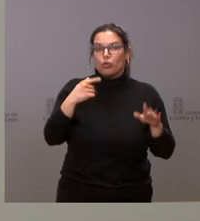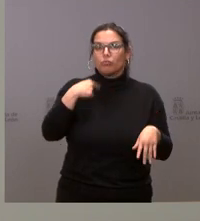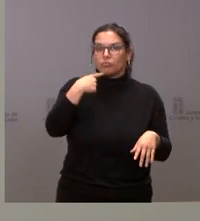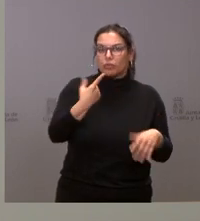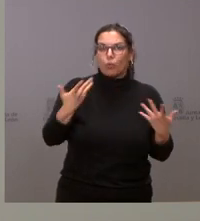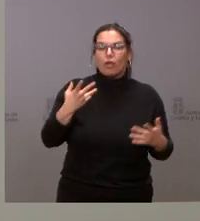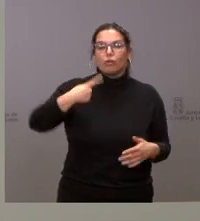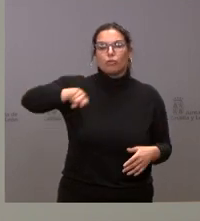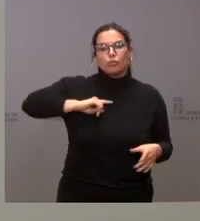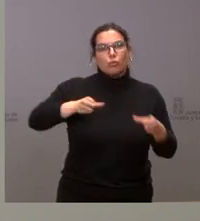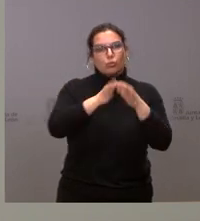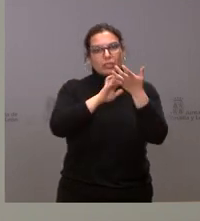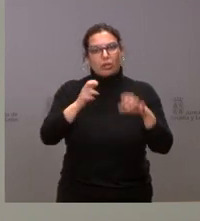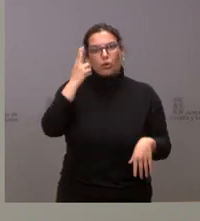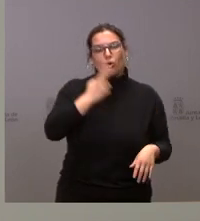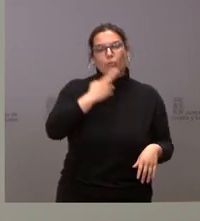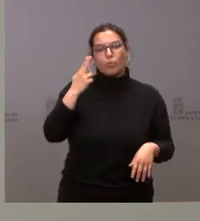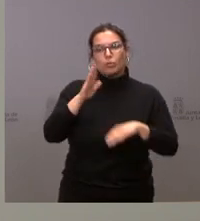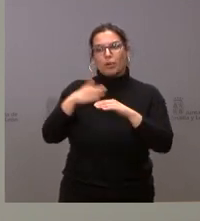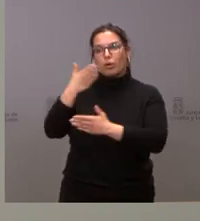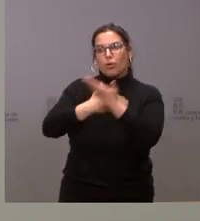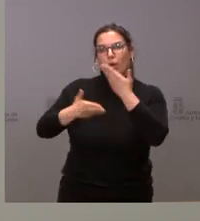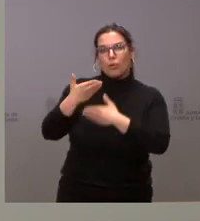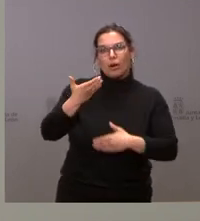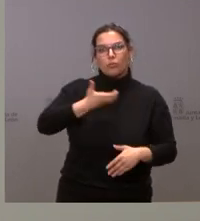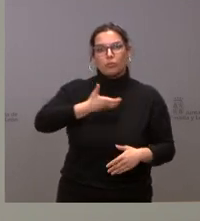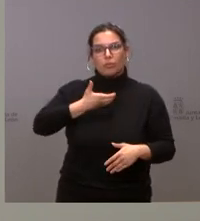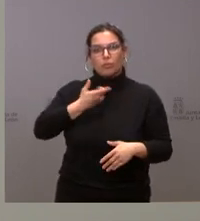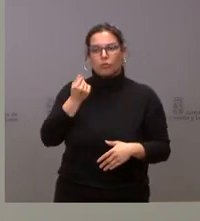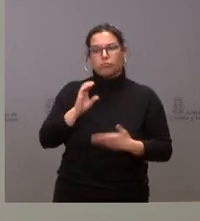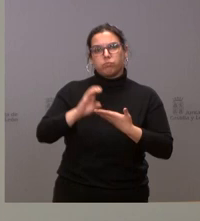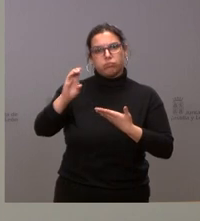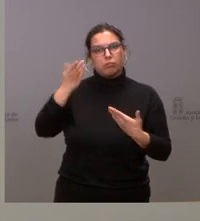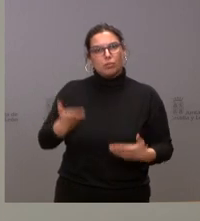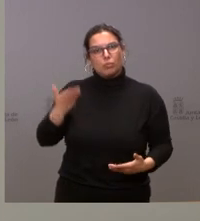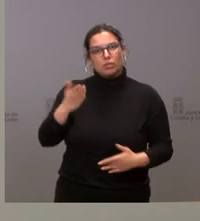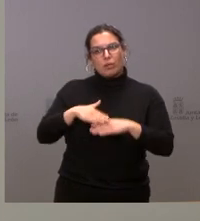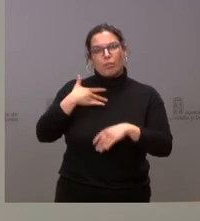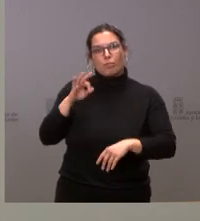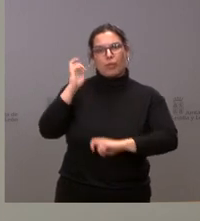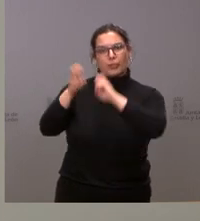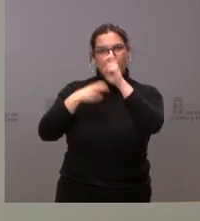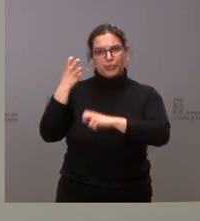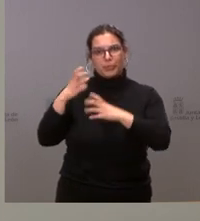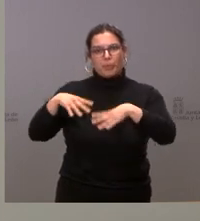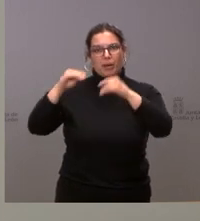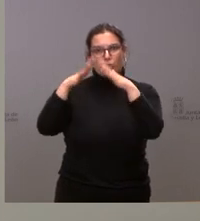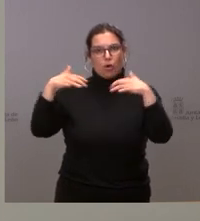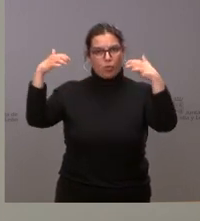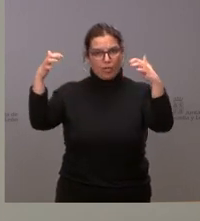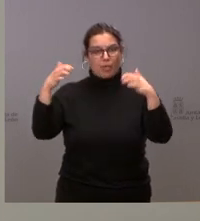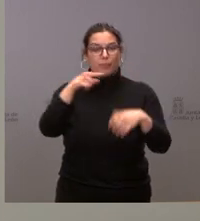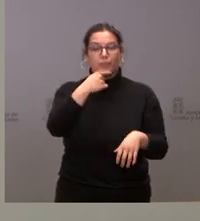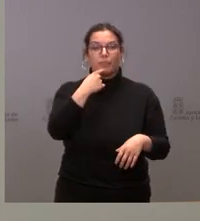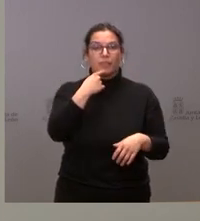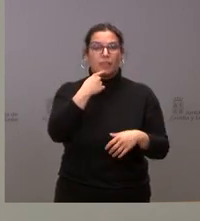Junta de Castilla y León de colaborar con el Ayuntamiento en una aportación económica relevante para hacer posible la obra del Palacio de Audiencia. Usted me está